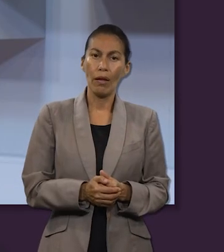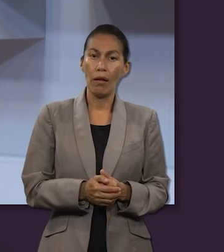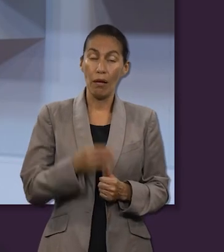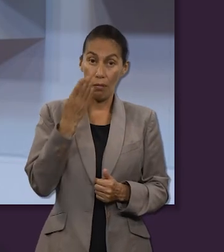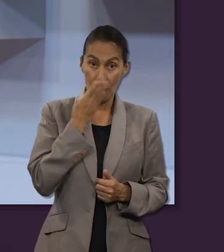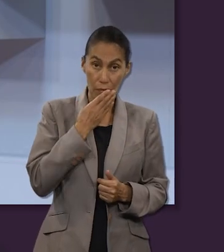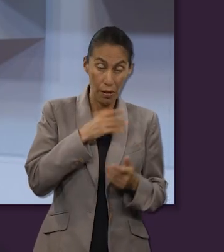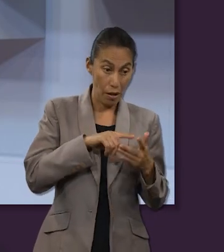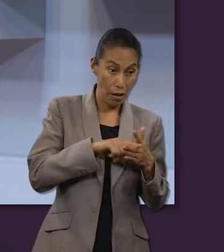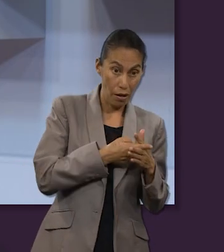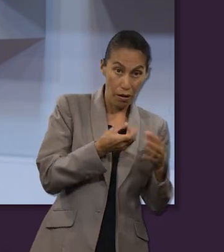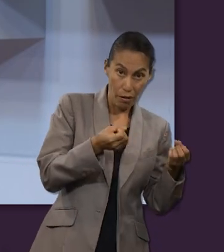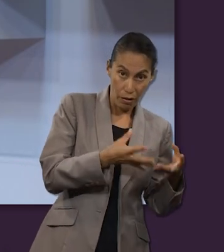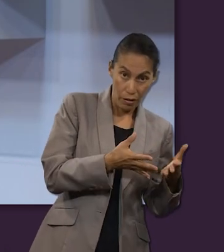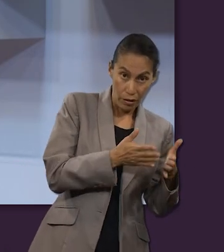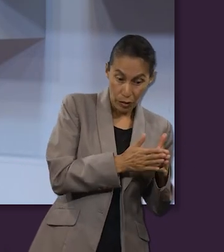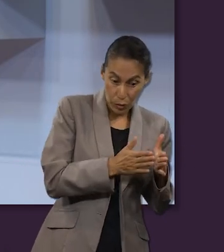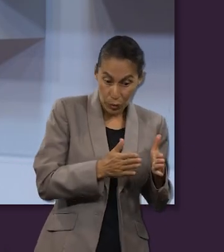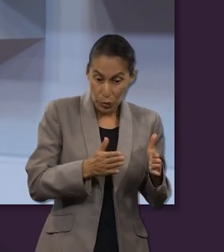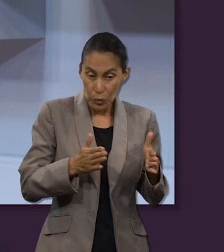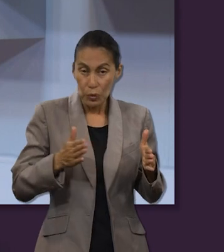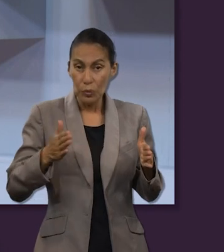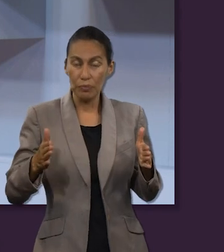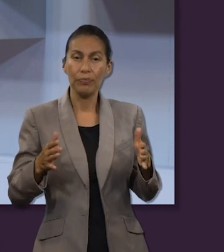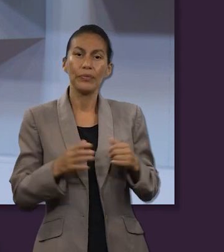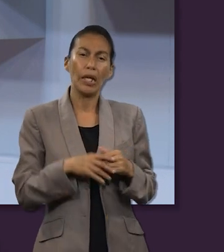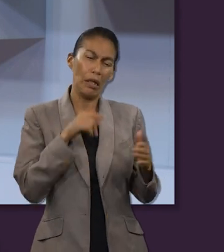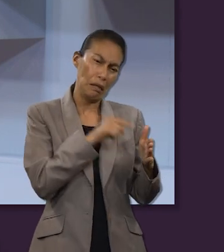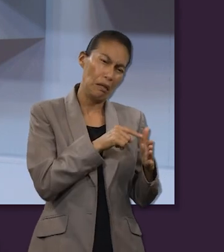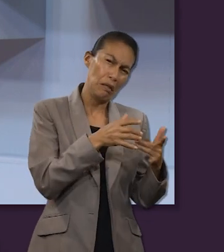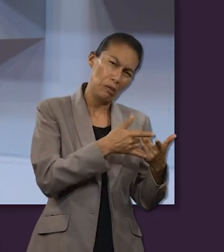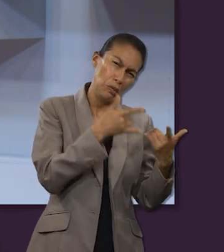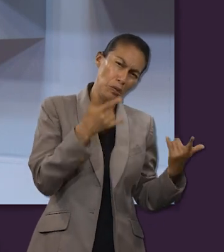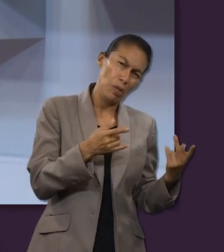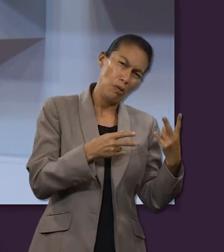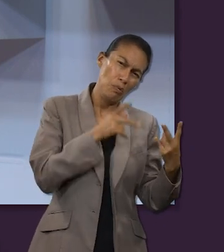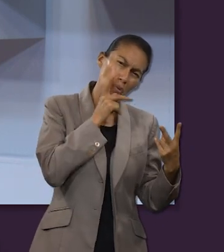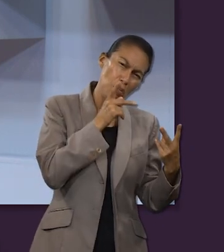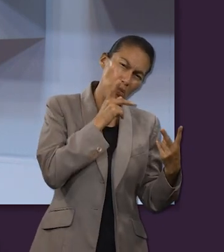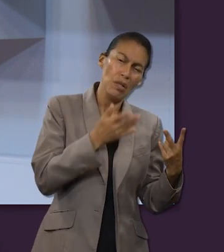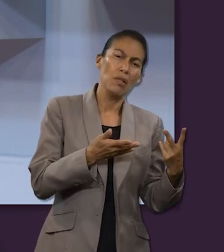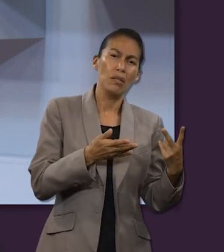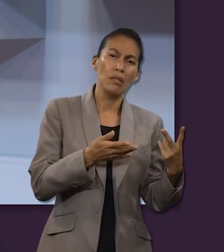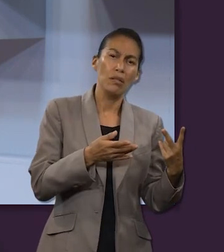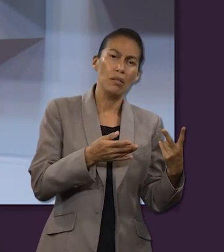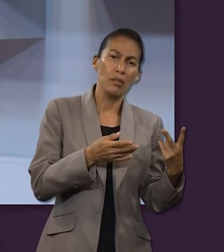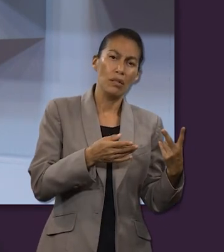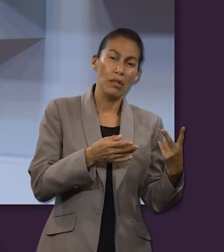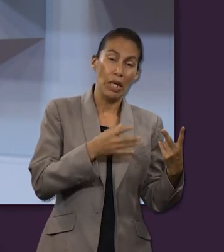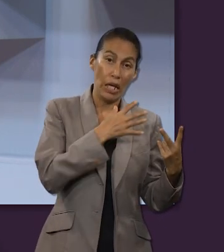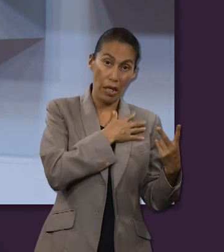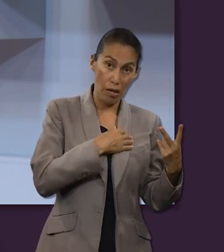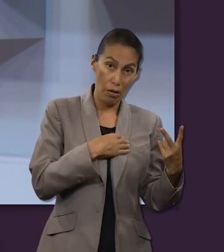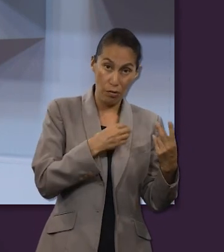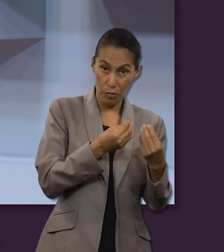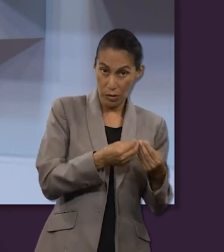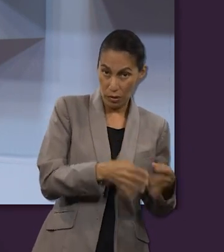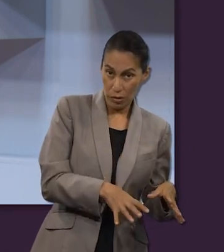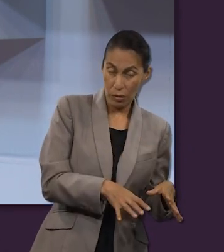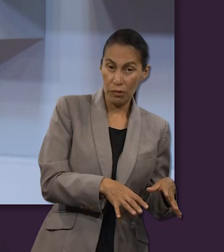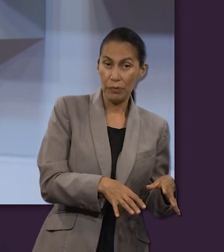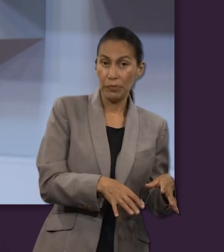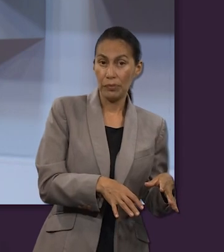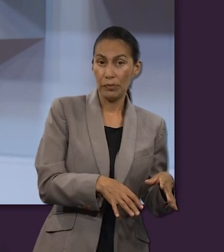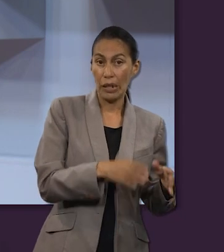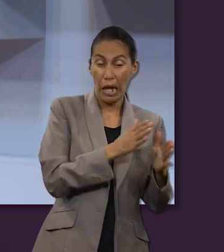Biblia desde Génesis donde se nos cuenta la historia de dos padres que perdieron a uno de